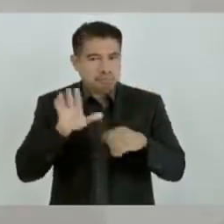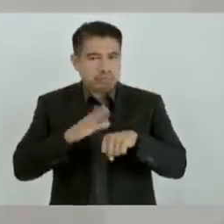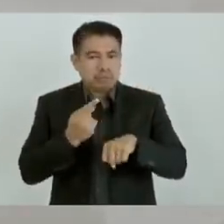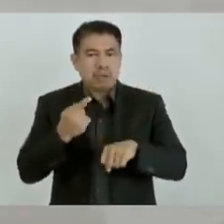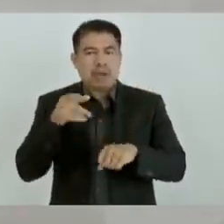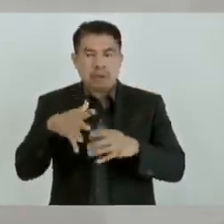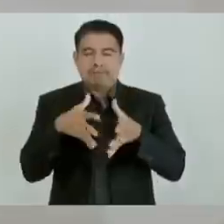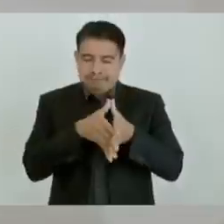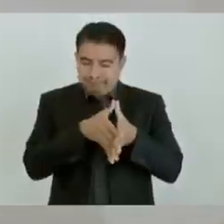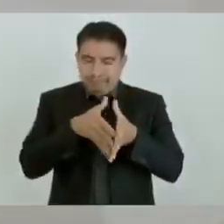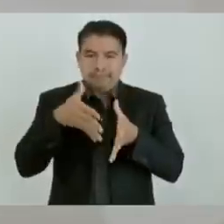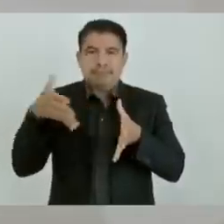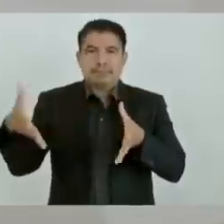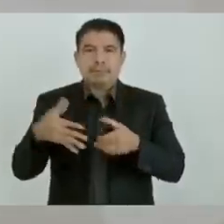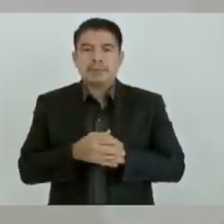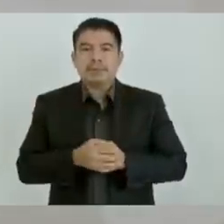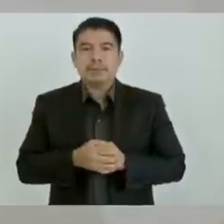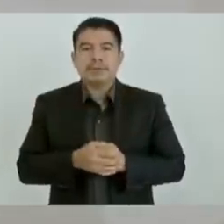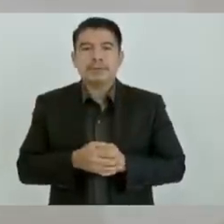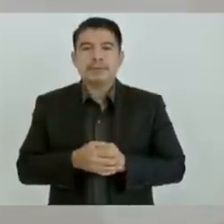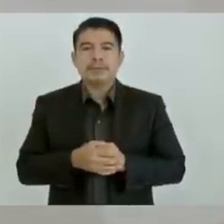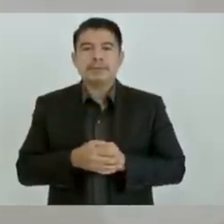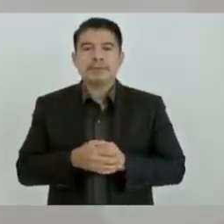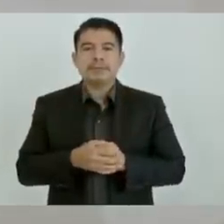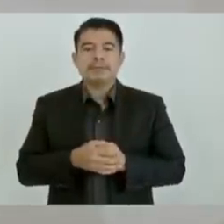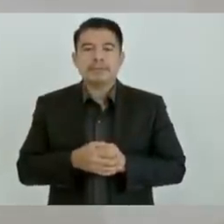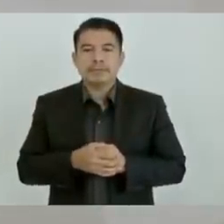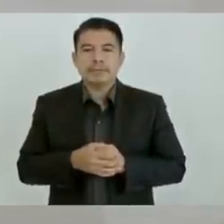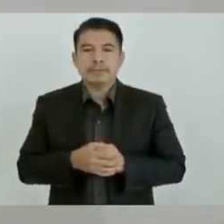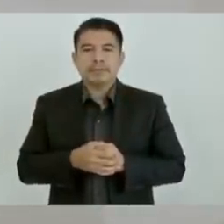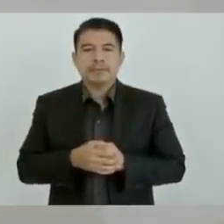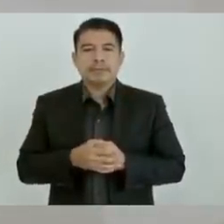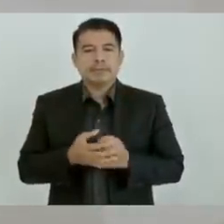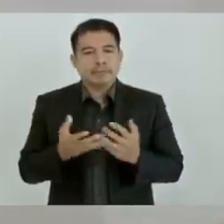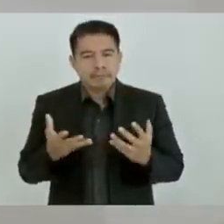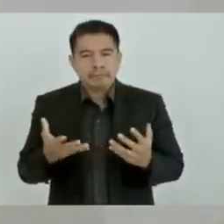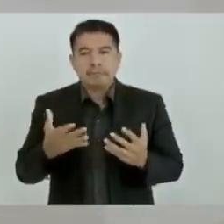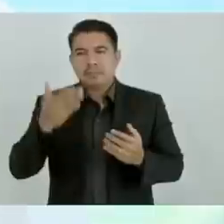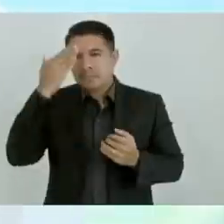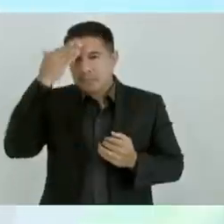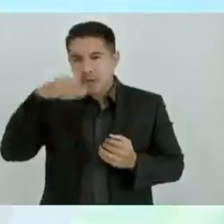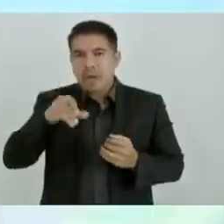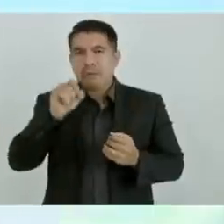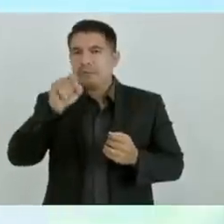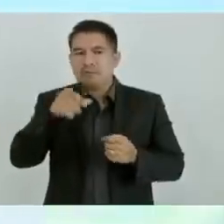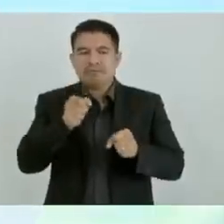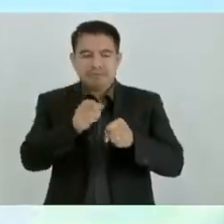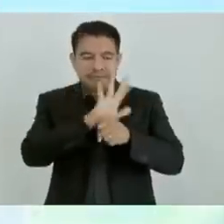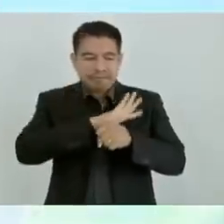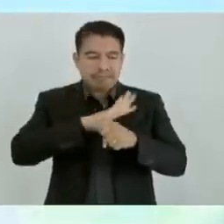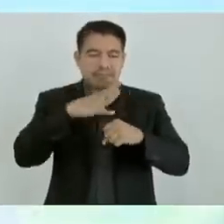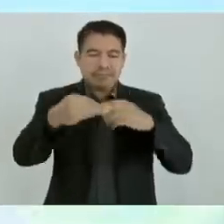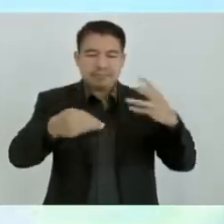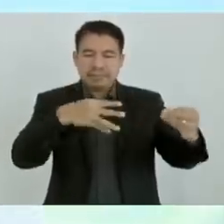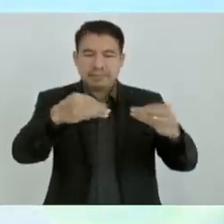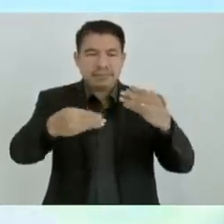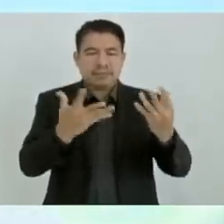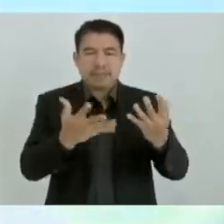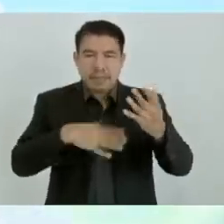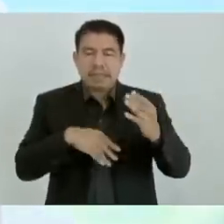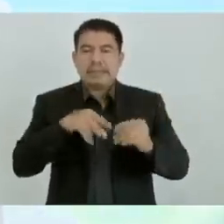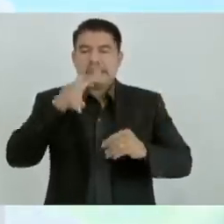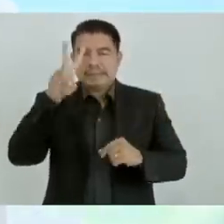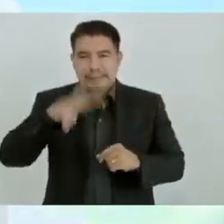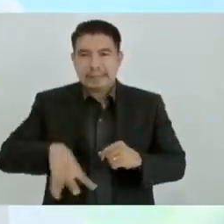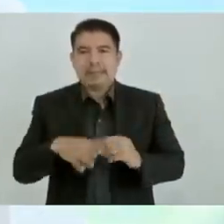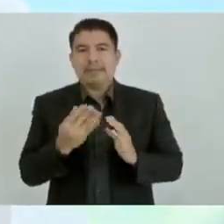Desde luego ahora, por la crisis sanitaria, ha bajado